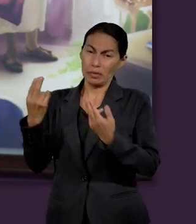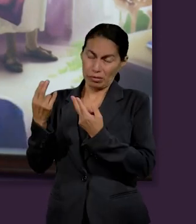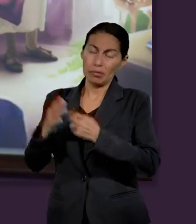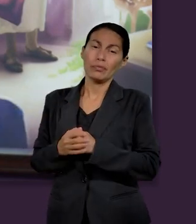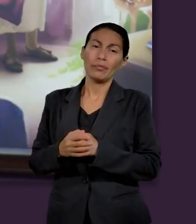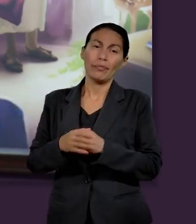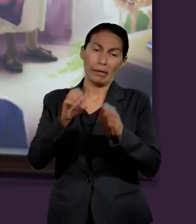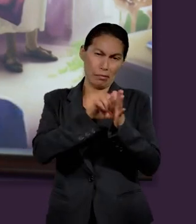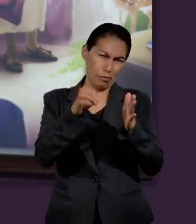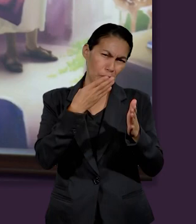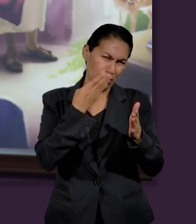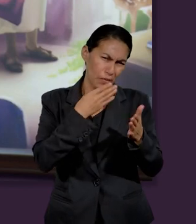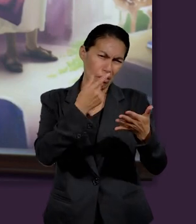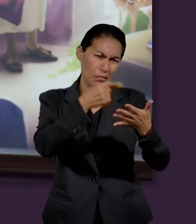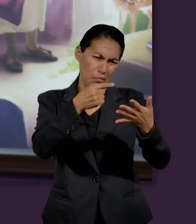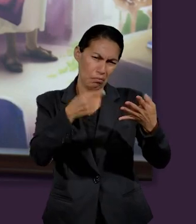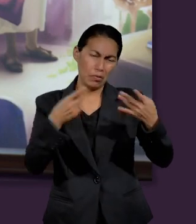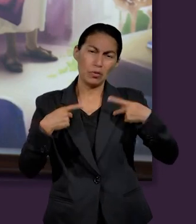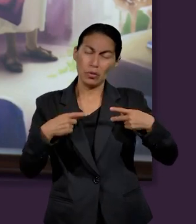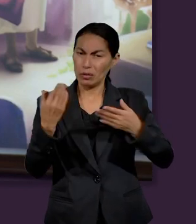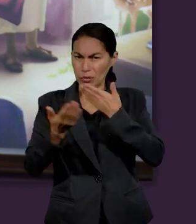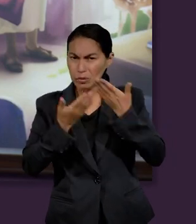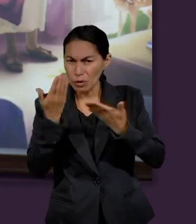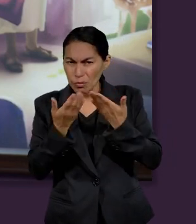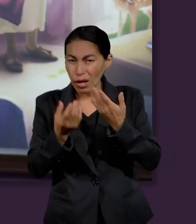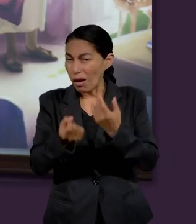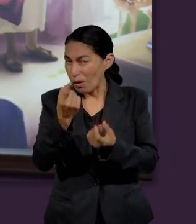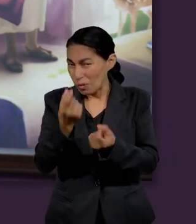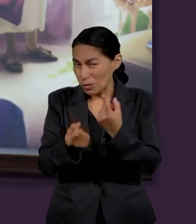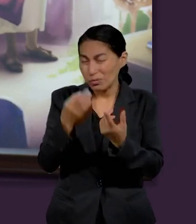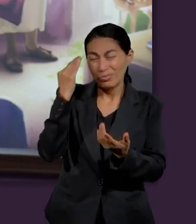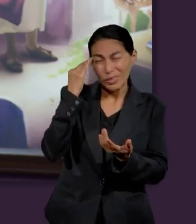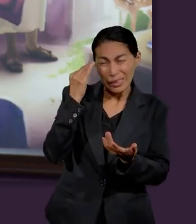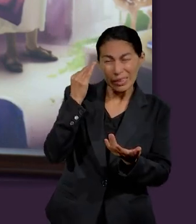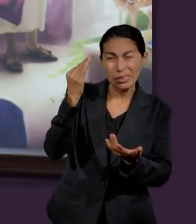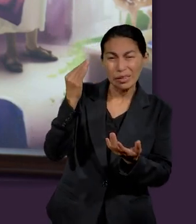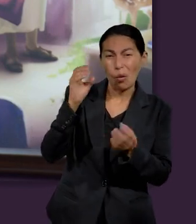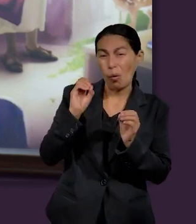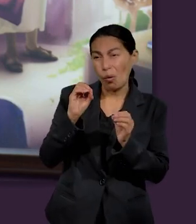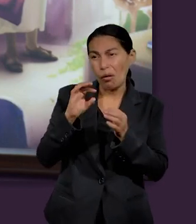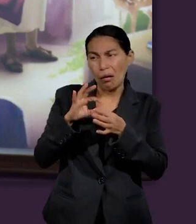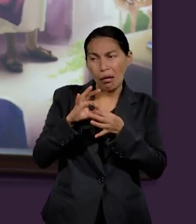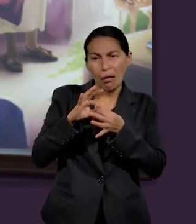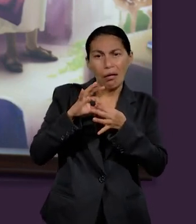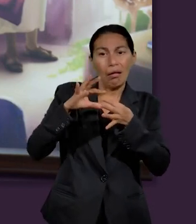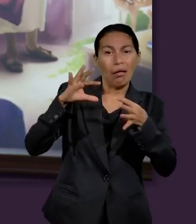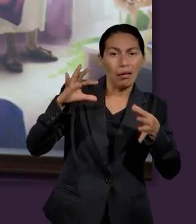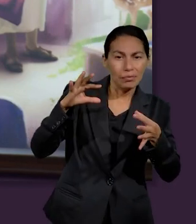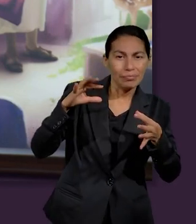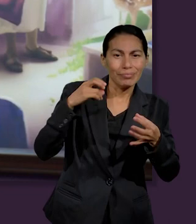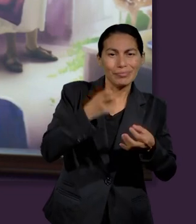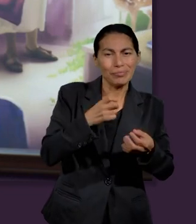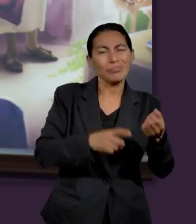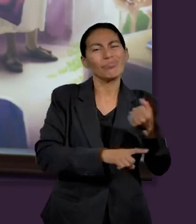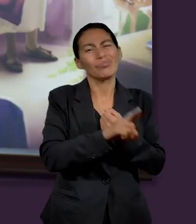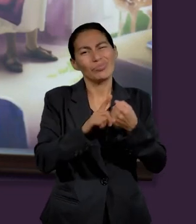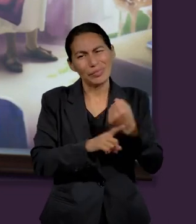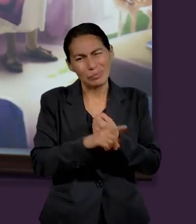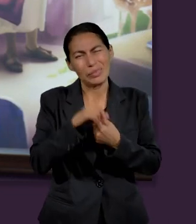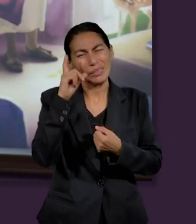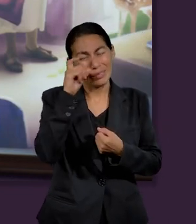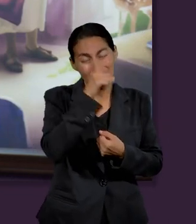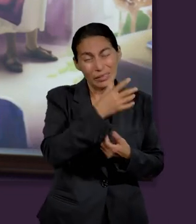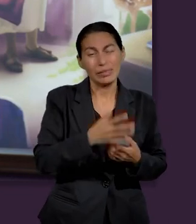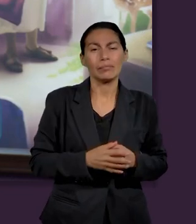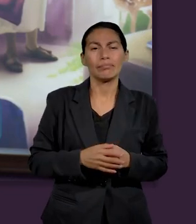algunos ejemplos de los personajes que estudiamos ellos pues a veces tardaron o simplemente se alejaron un poco y eso